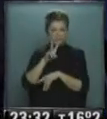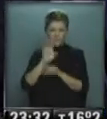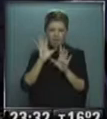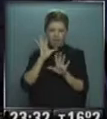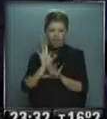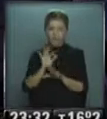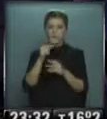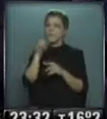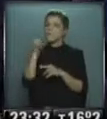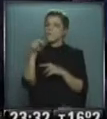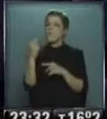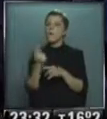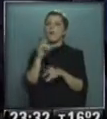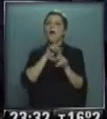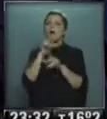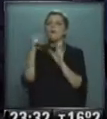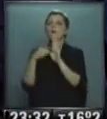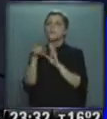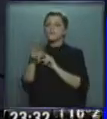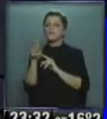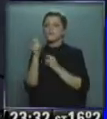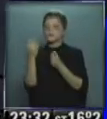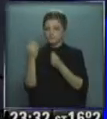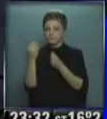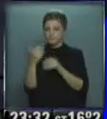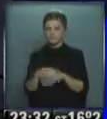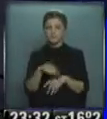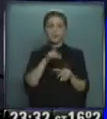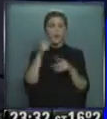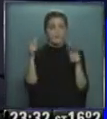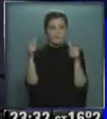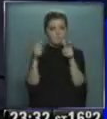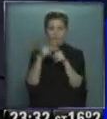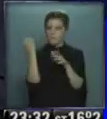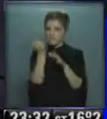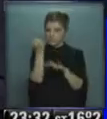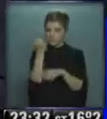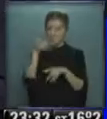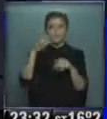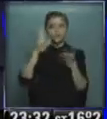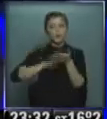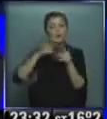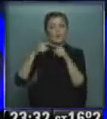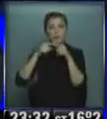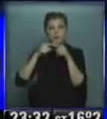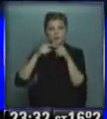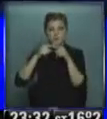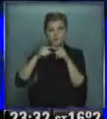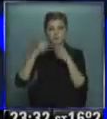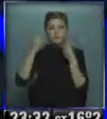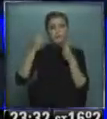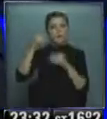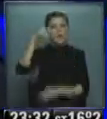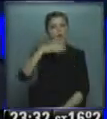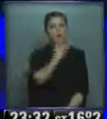¿Cuál te parece que son las primeras impresiones? ¿Cuáles son tus primeras impresiones? A ver, fue un acercamiento importante desde el punto de vista político no por nada desde el gobierno